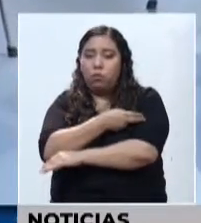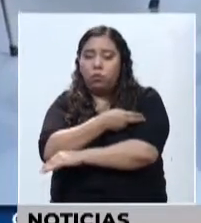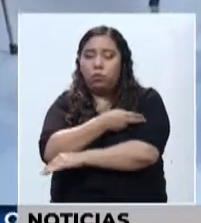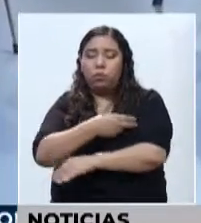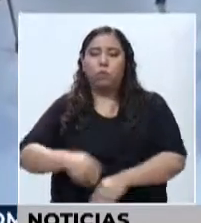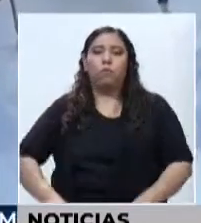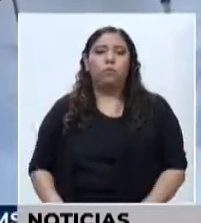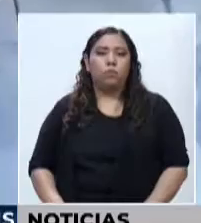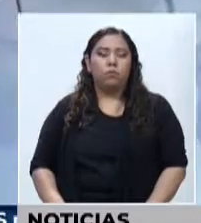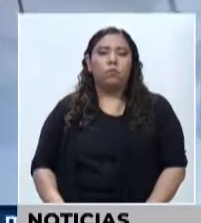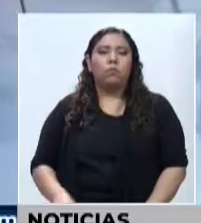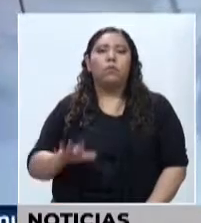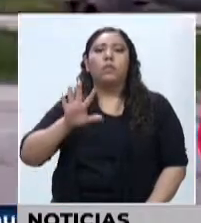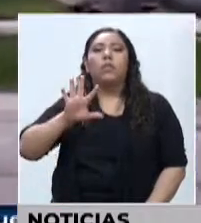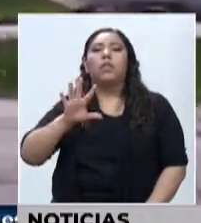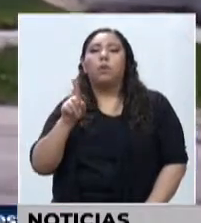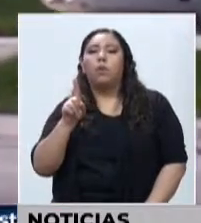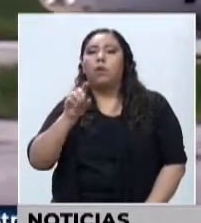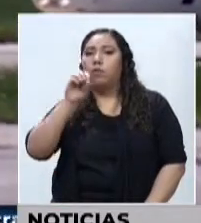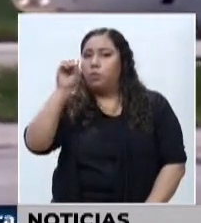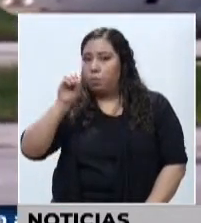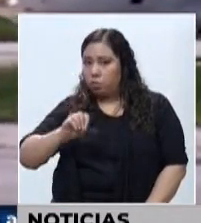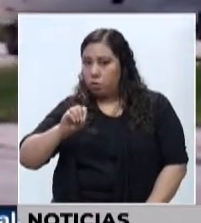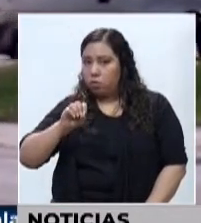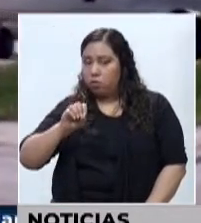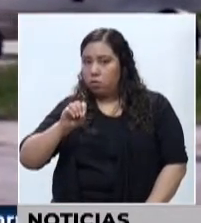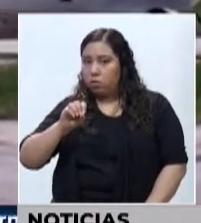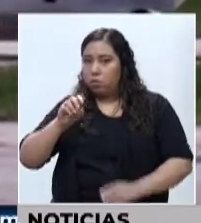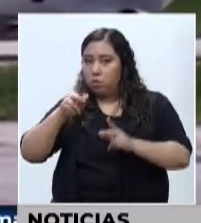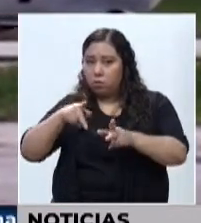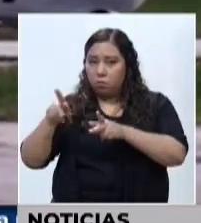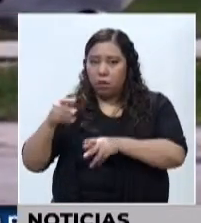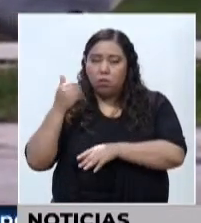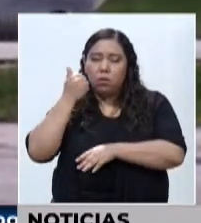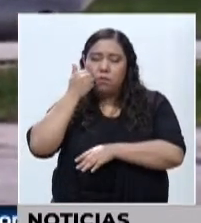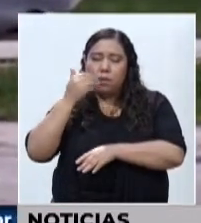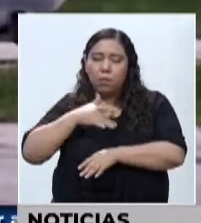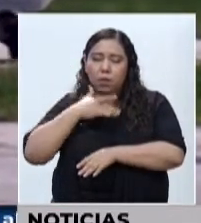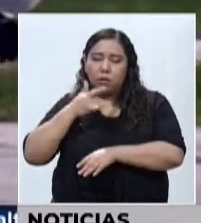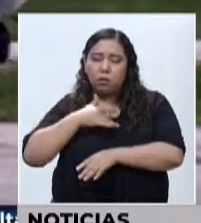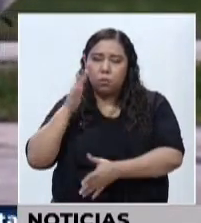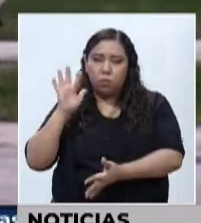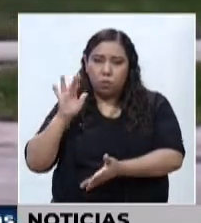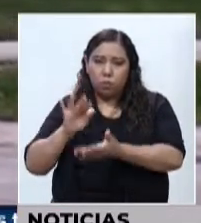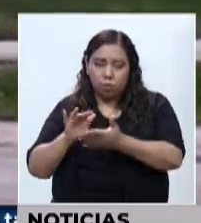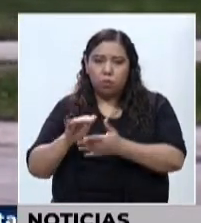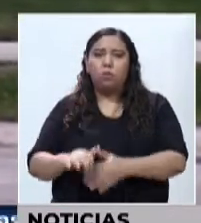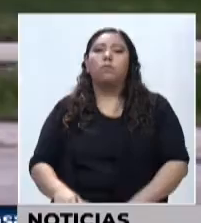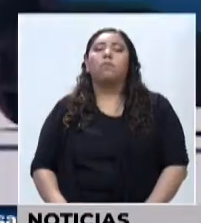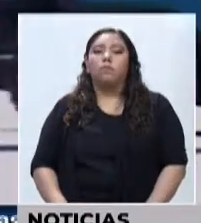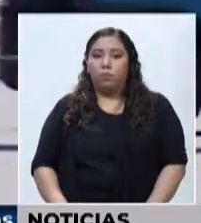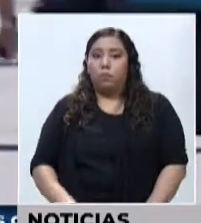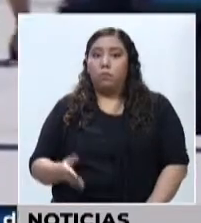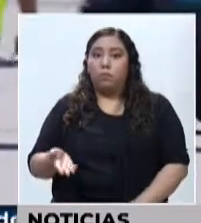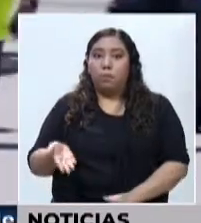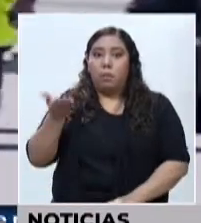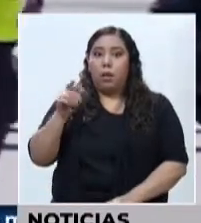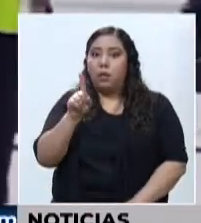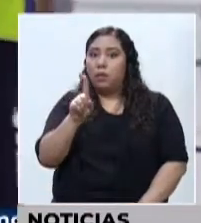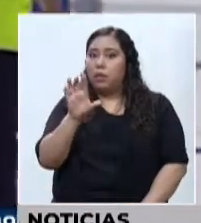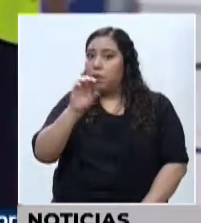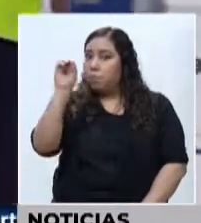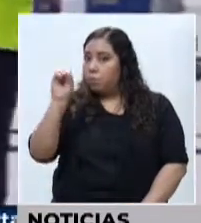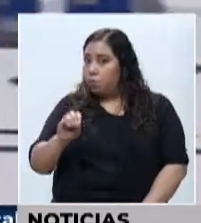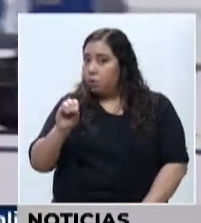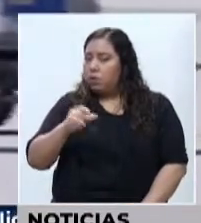eficacia de solo el 51% en la reducción de casos sintomáticos de COVID-19, aunque el porcentaje se eleva al 100%